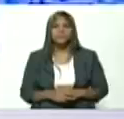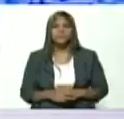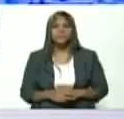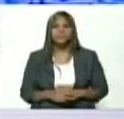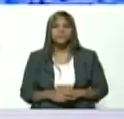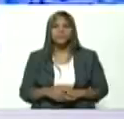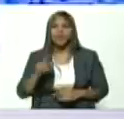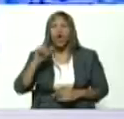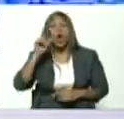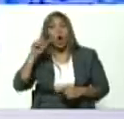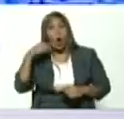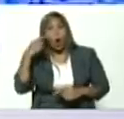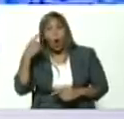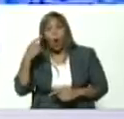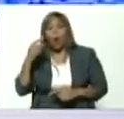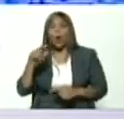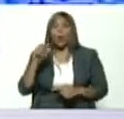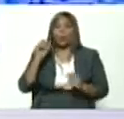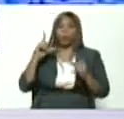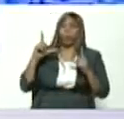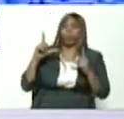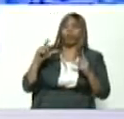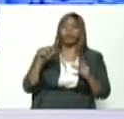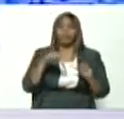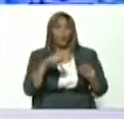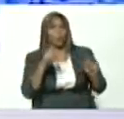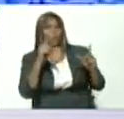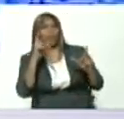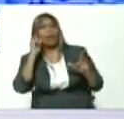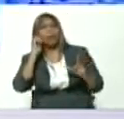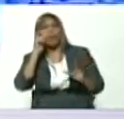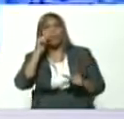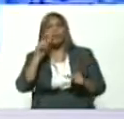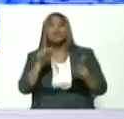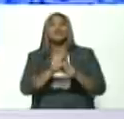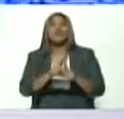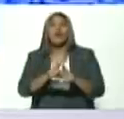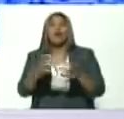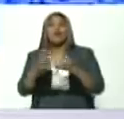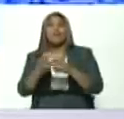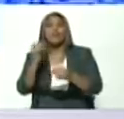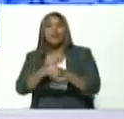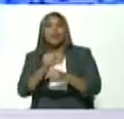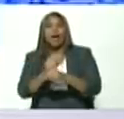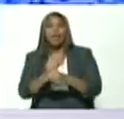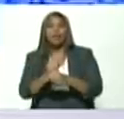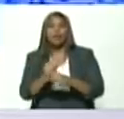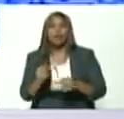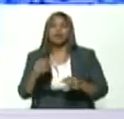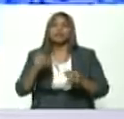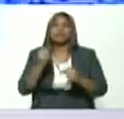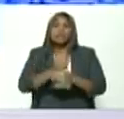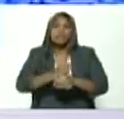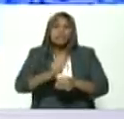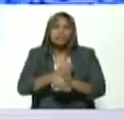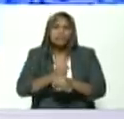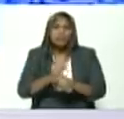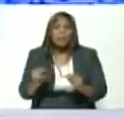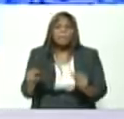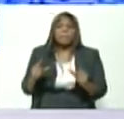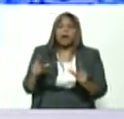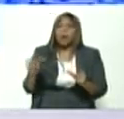locos y locas quedarían así hace la clase obrera así están haciendo